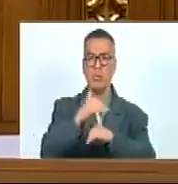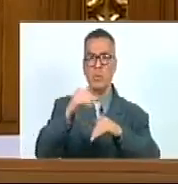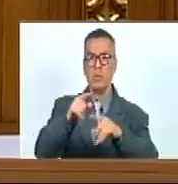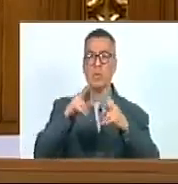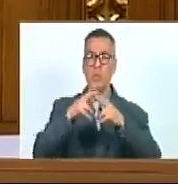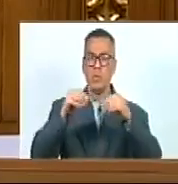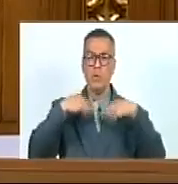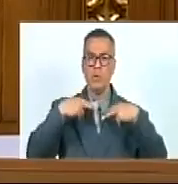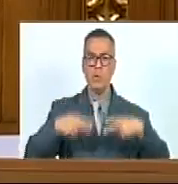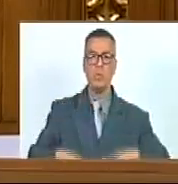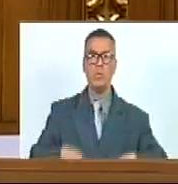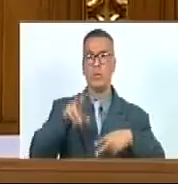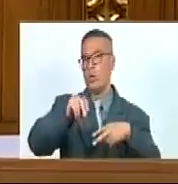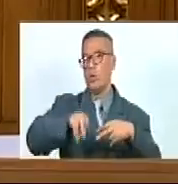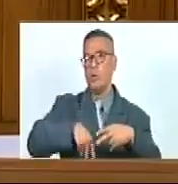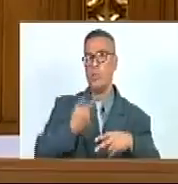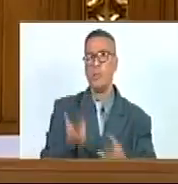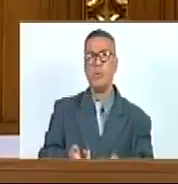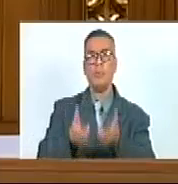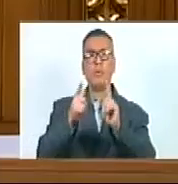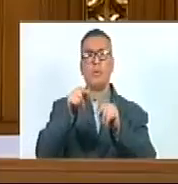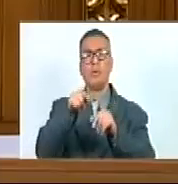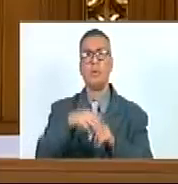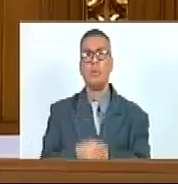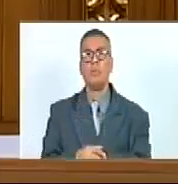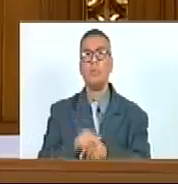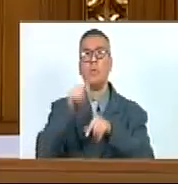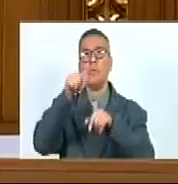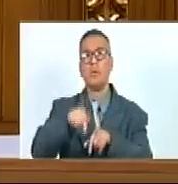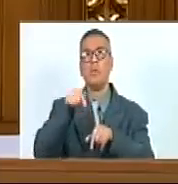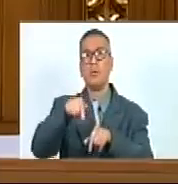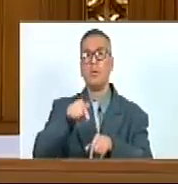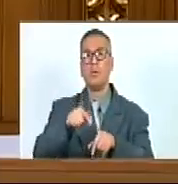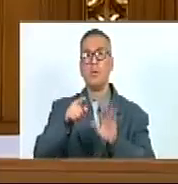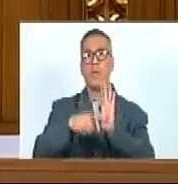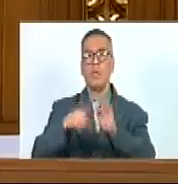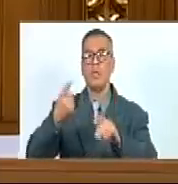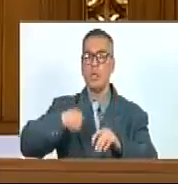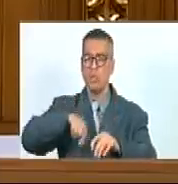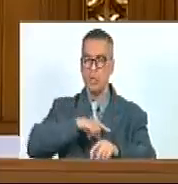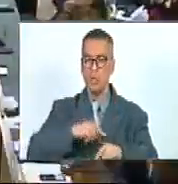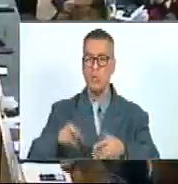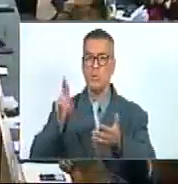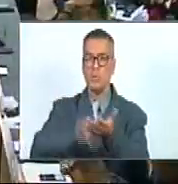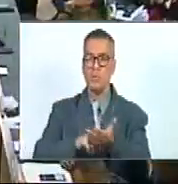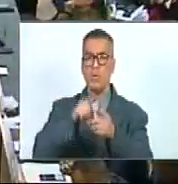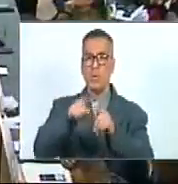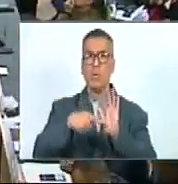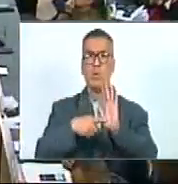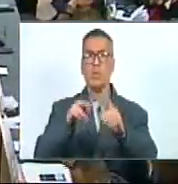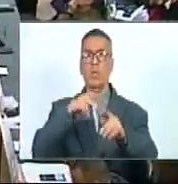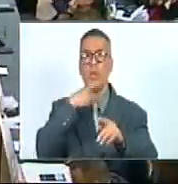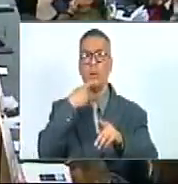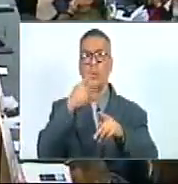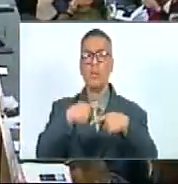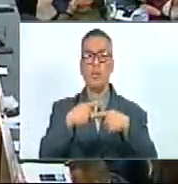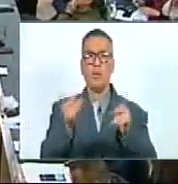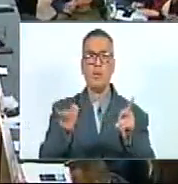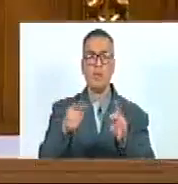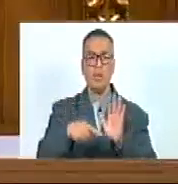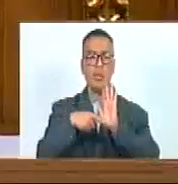Humanidad No Lo podemos Permitir Aquí Estamos Nuevamente Ante la Opinión Pública